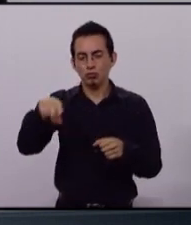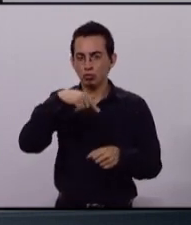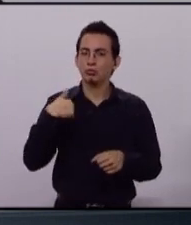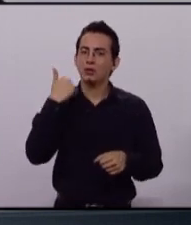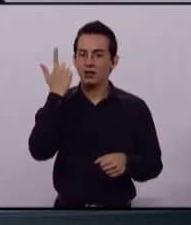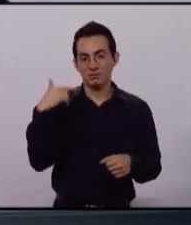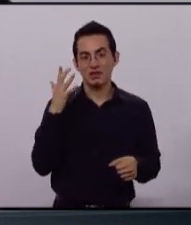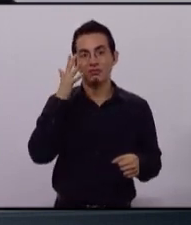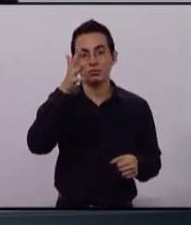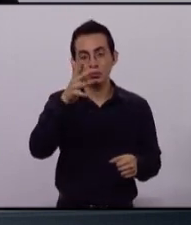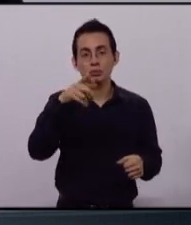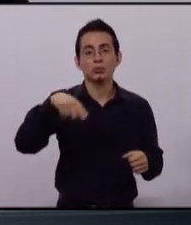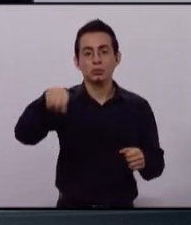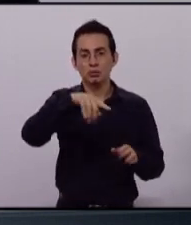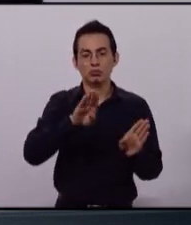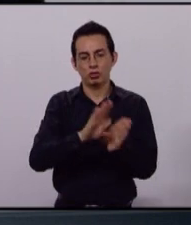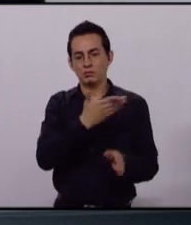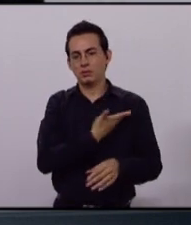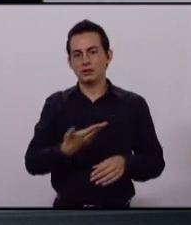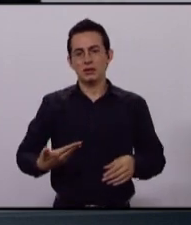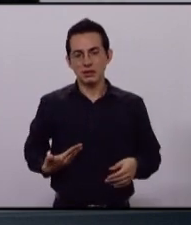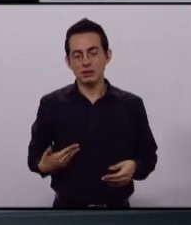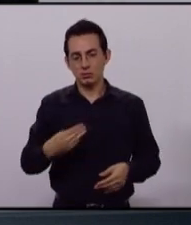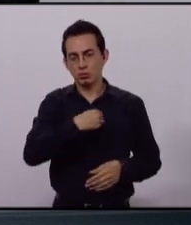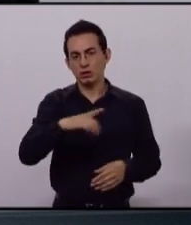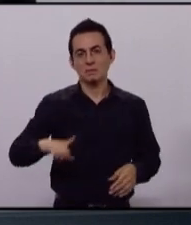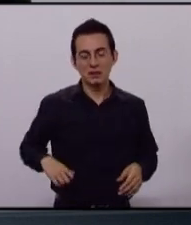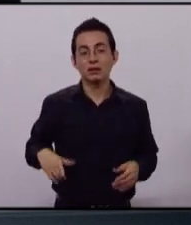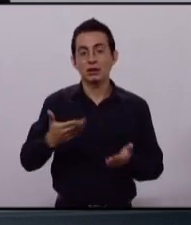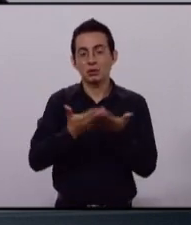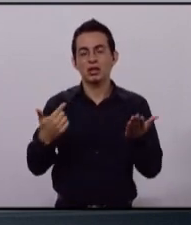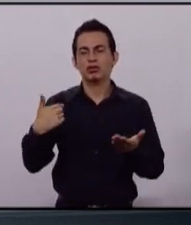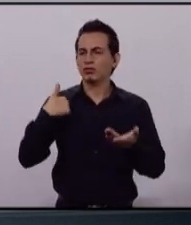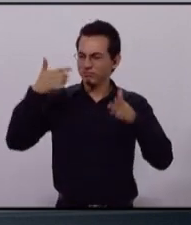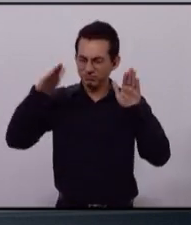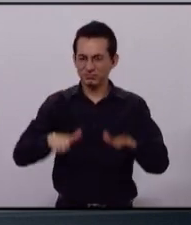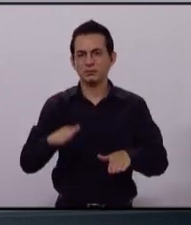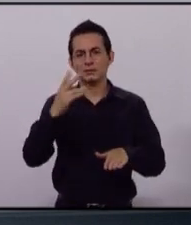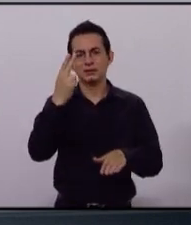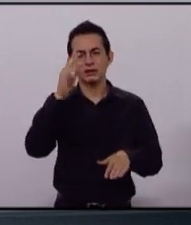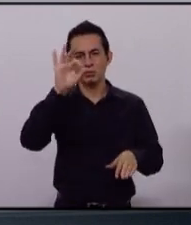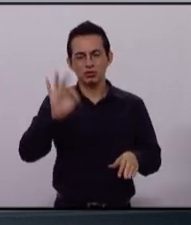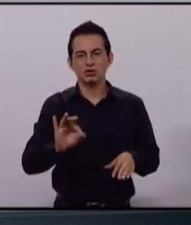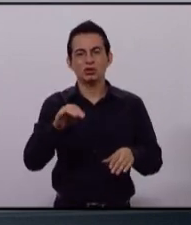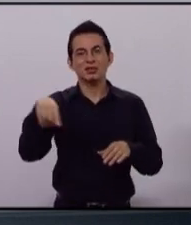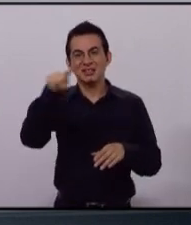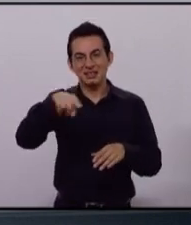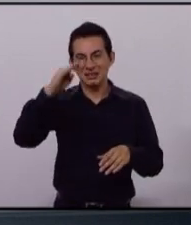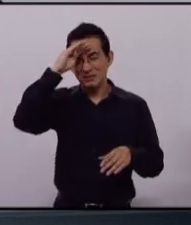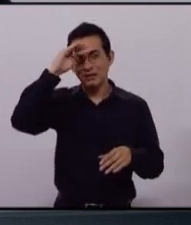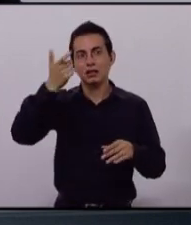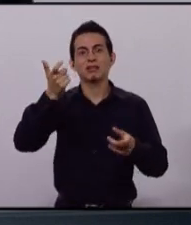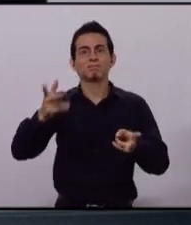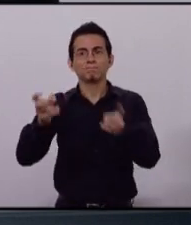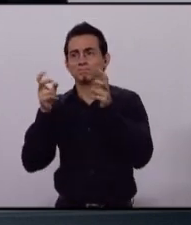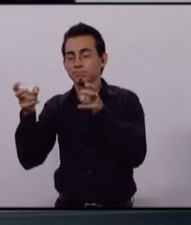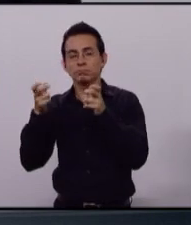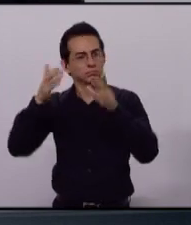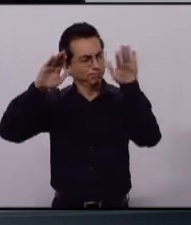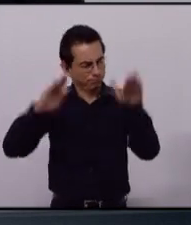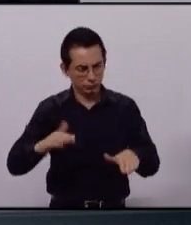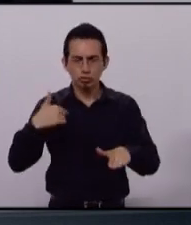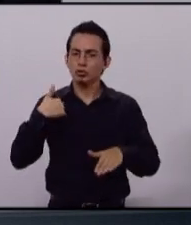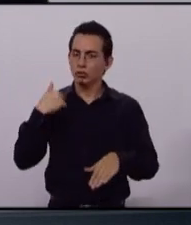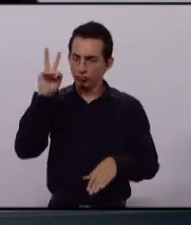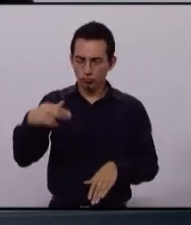mi futuro como presidente municipal. Me propongo bajar el 25 por ciento el robo a mano armada, los asaltos en la vía